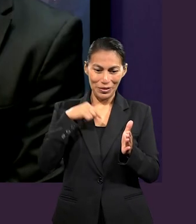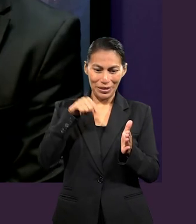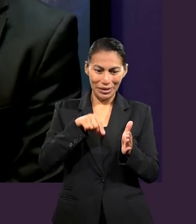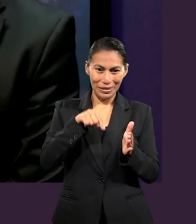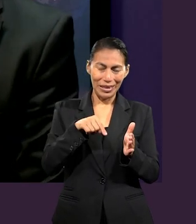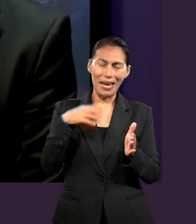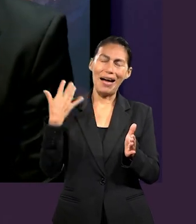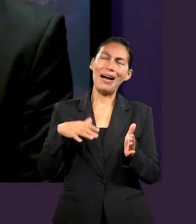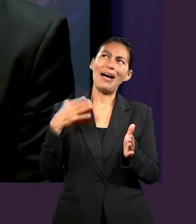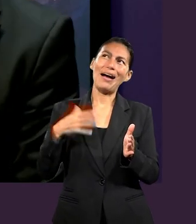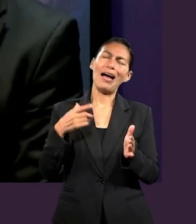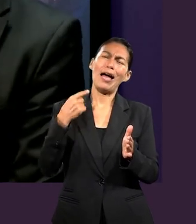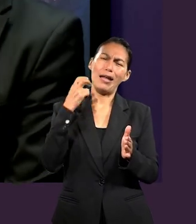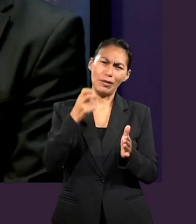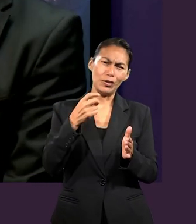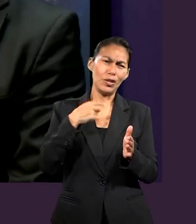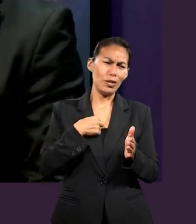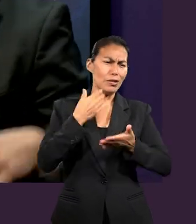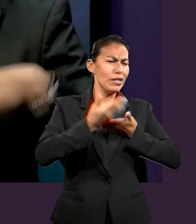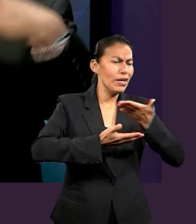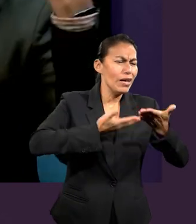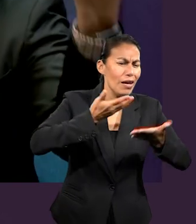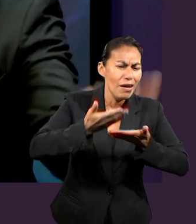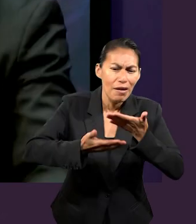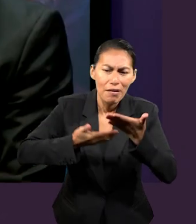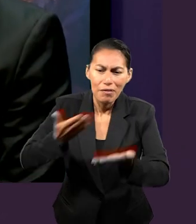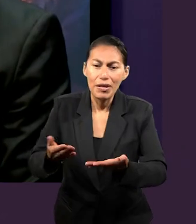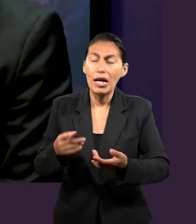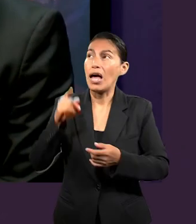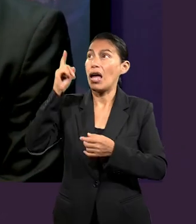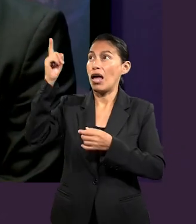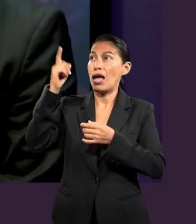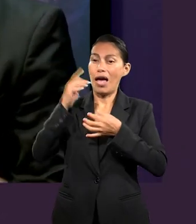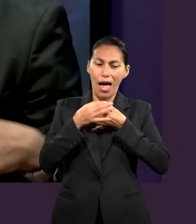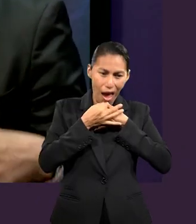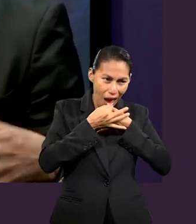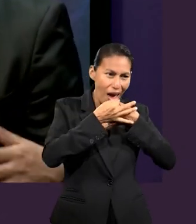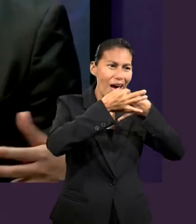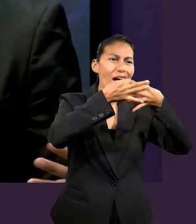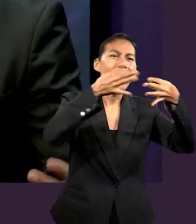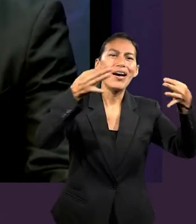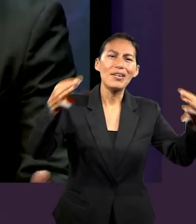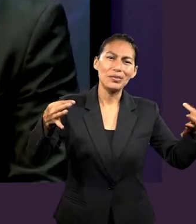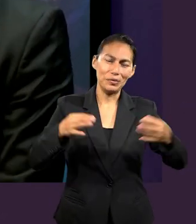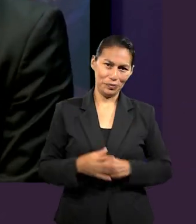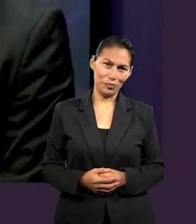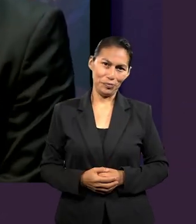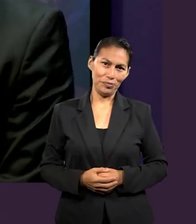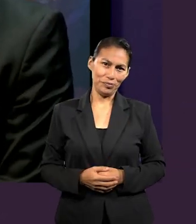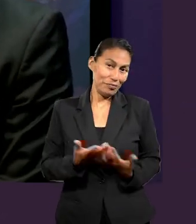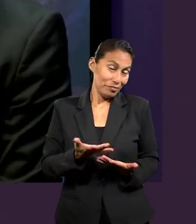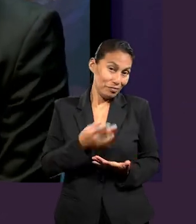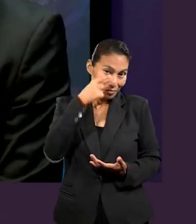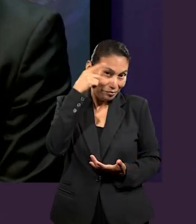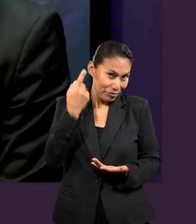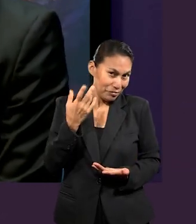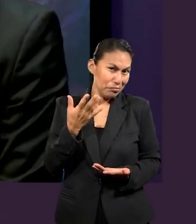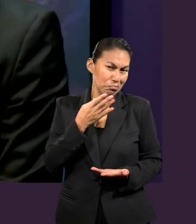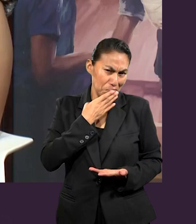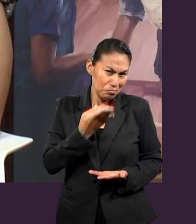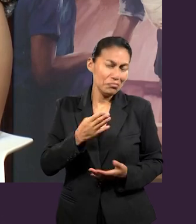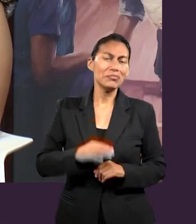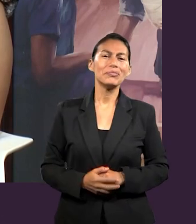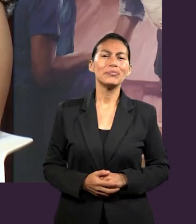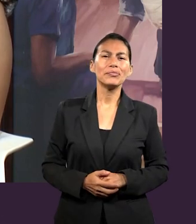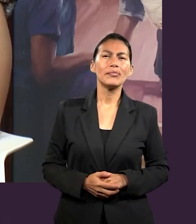voy a servir a los demás o voy a dar a conocer de su nombre a los demás. Siendo algo práctico, pues. Haciendo algo práctico en la vida.